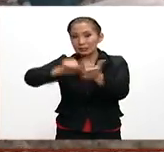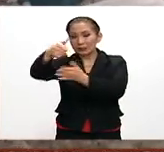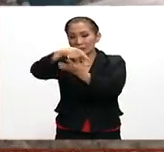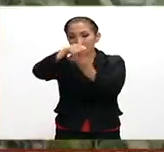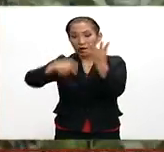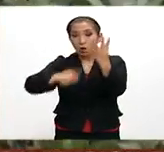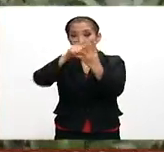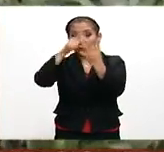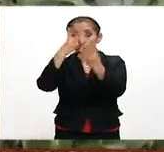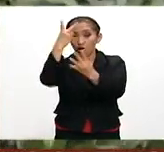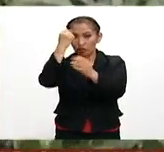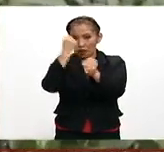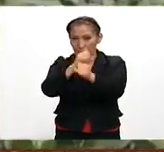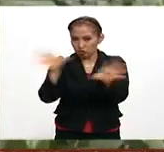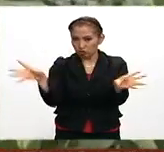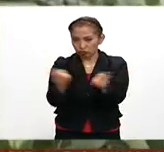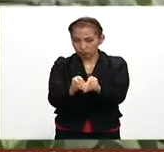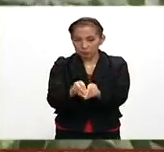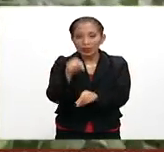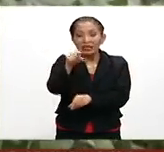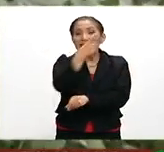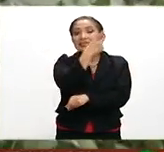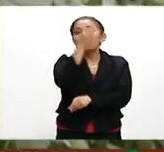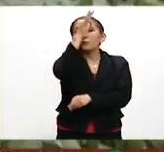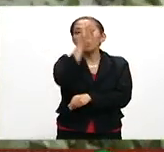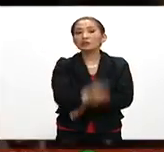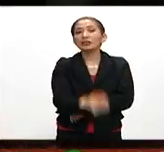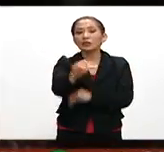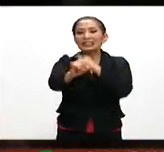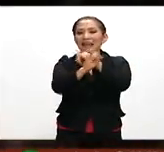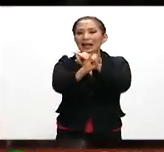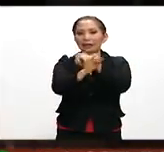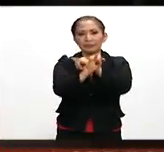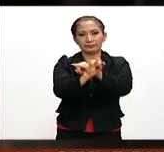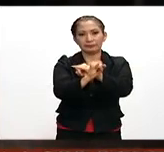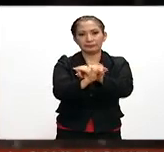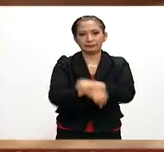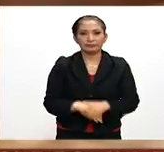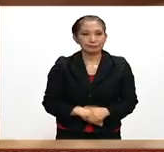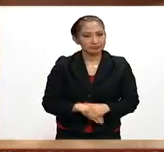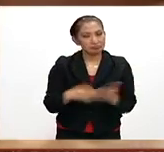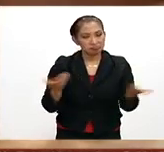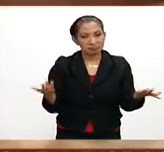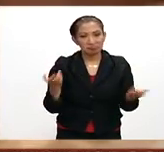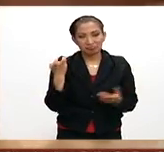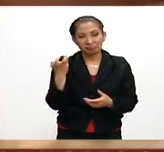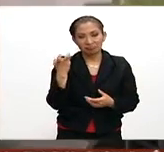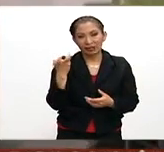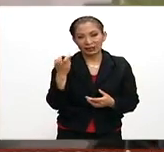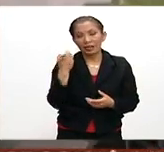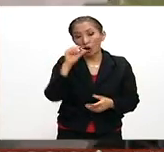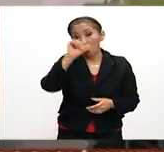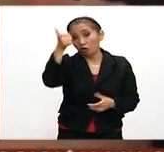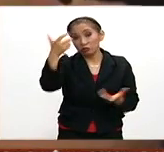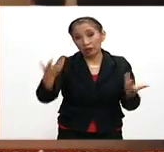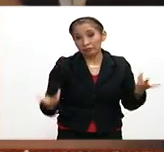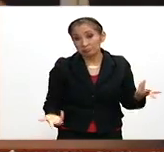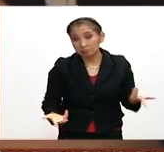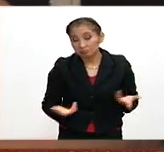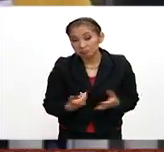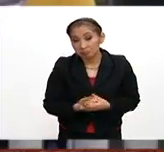dos años, y 100% es en línea. Perfecto. ¿Alguna otra